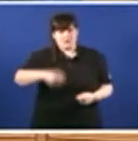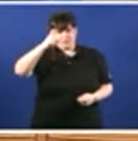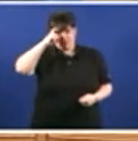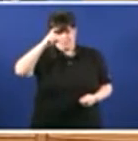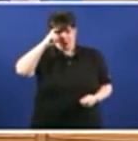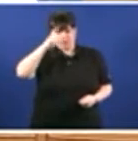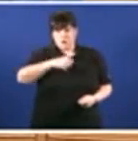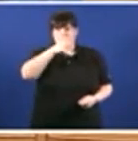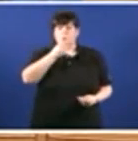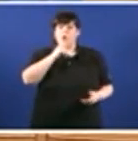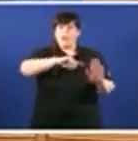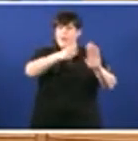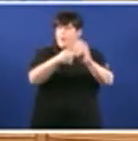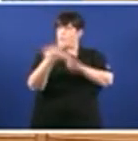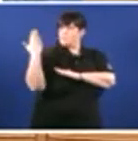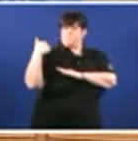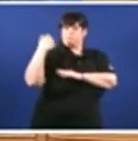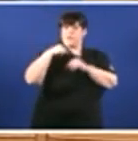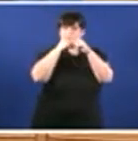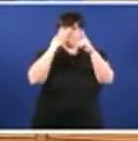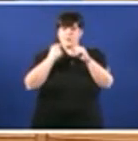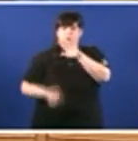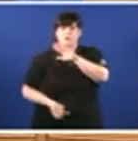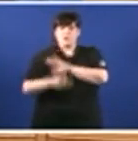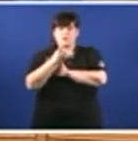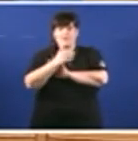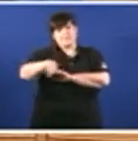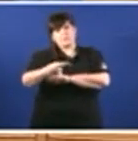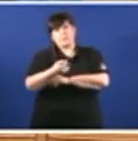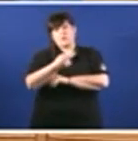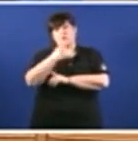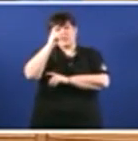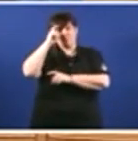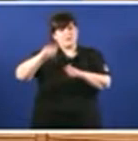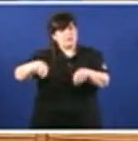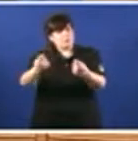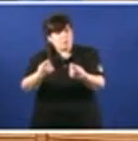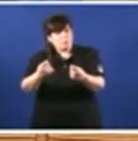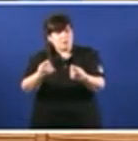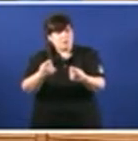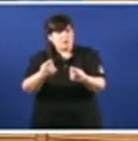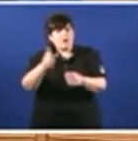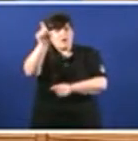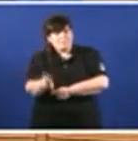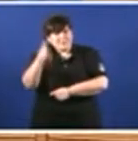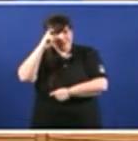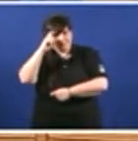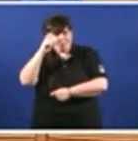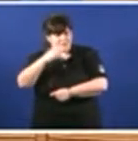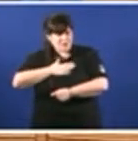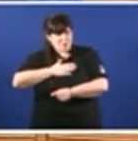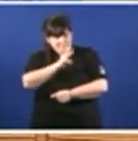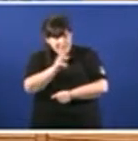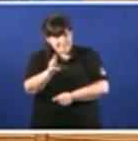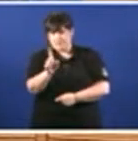unha lei de la época de Felipe González Señoría Non é un militante do Partido Popular É o seu